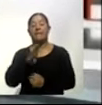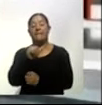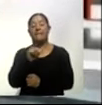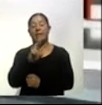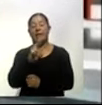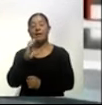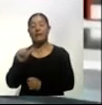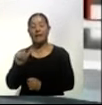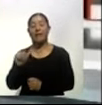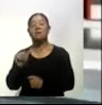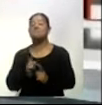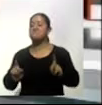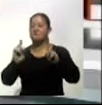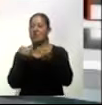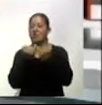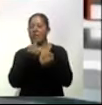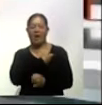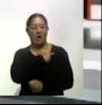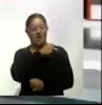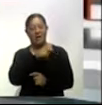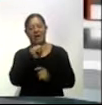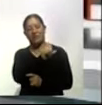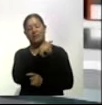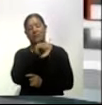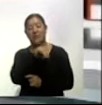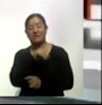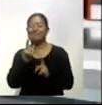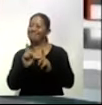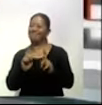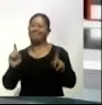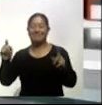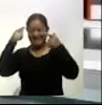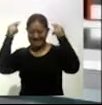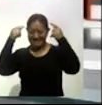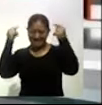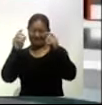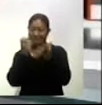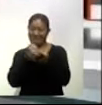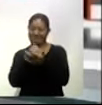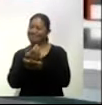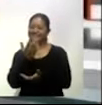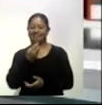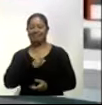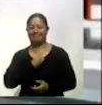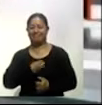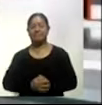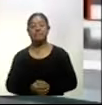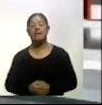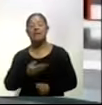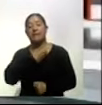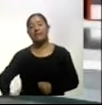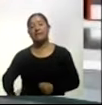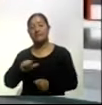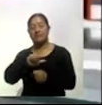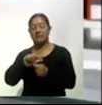y se aleja del título de la Liga Española. En información nacional destaca el presidente López Obrador,